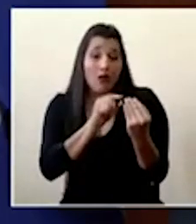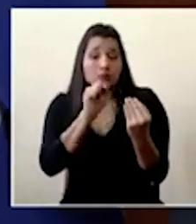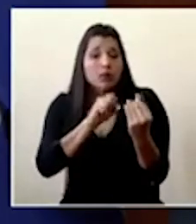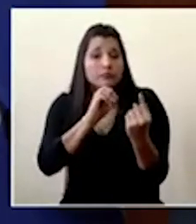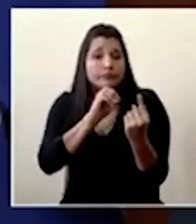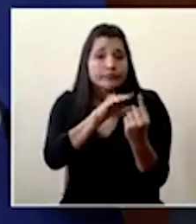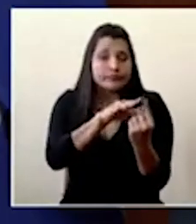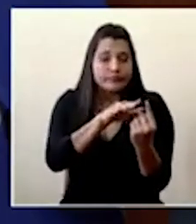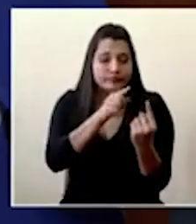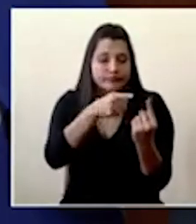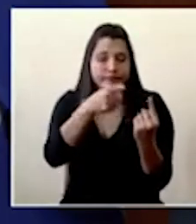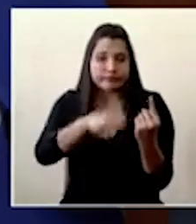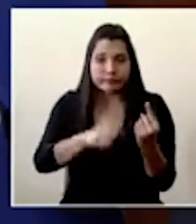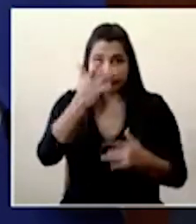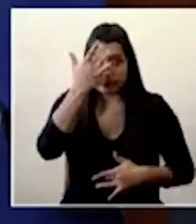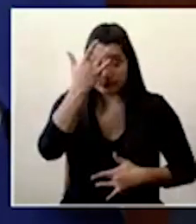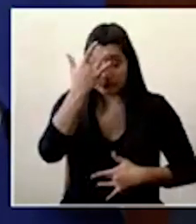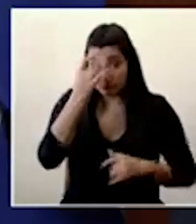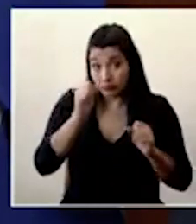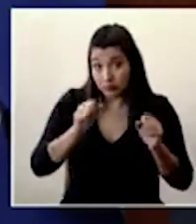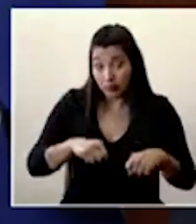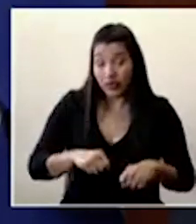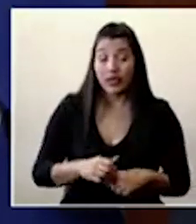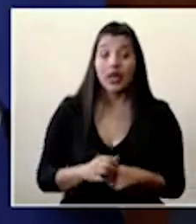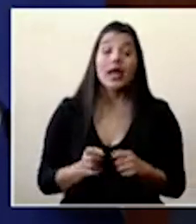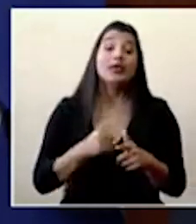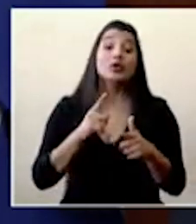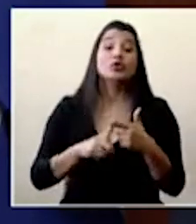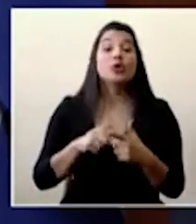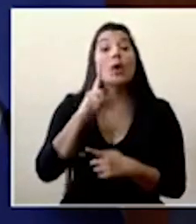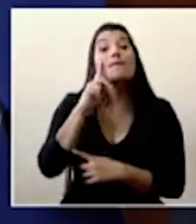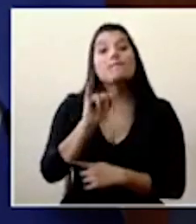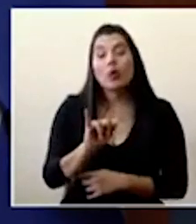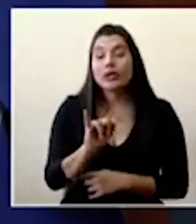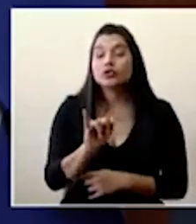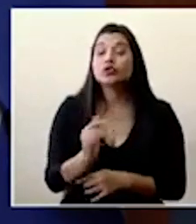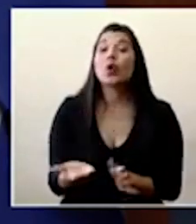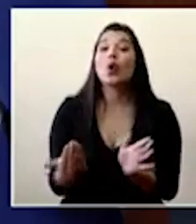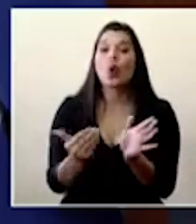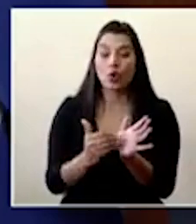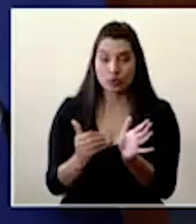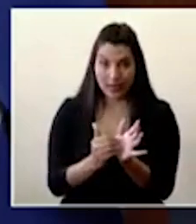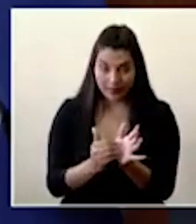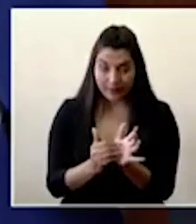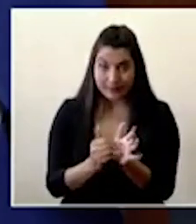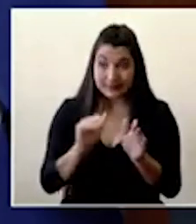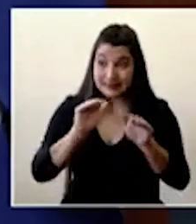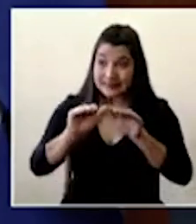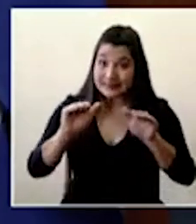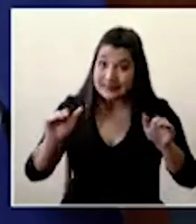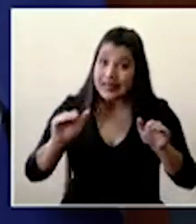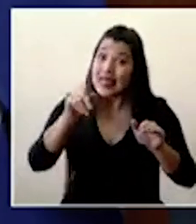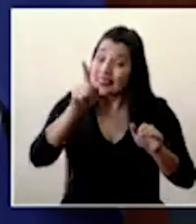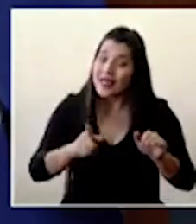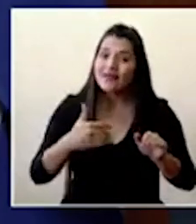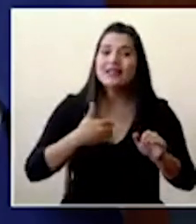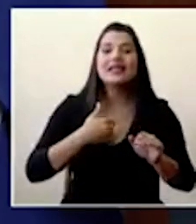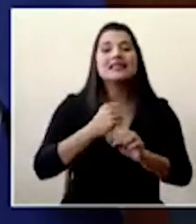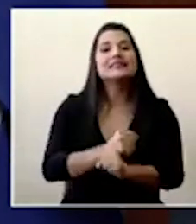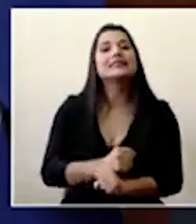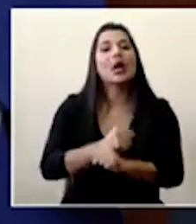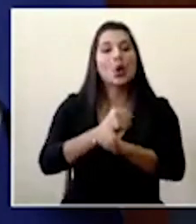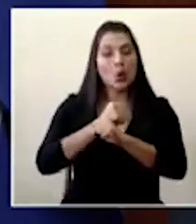ser un factor de riesgo. Y por eso de nuevo las medidas de seguridad que